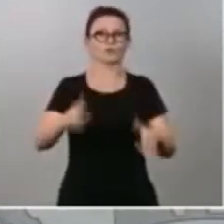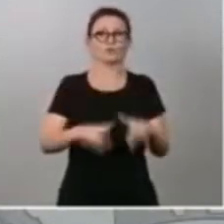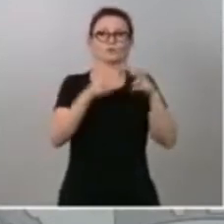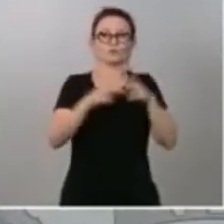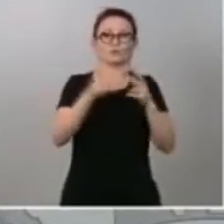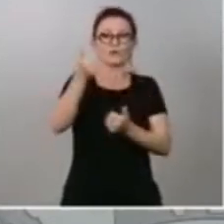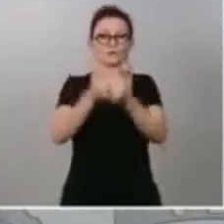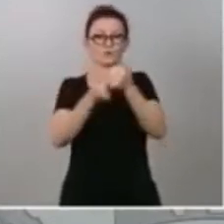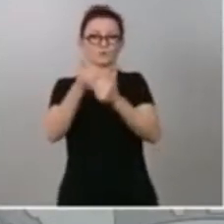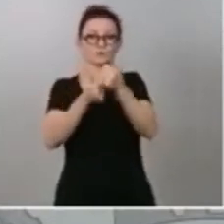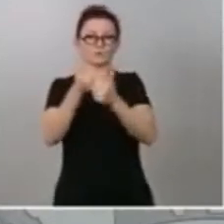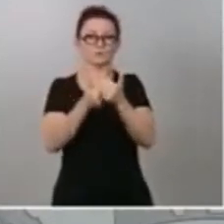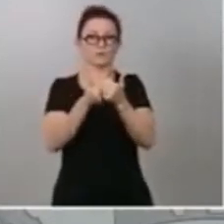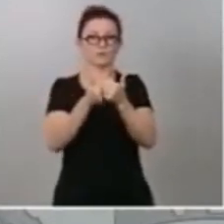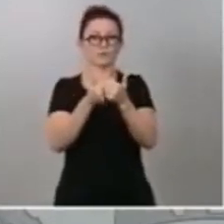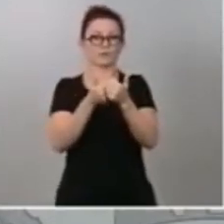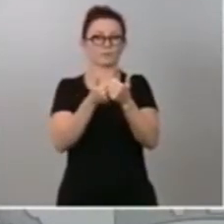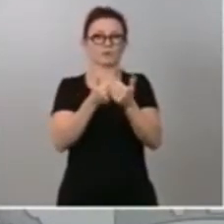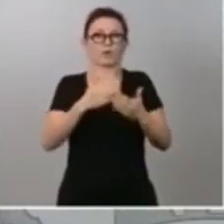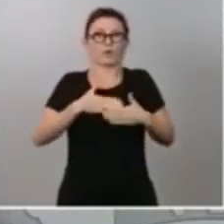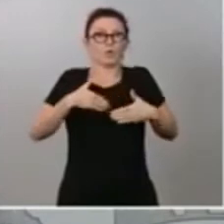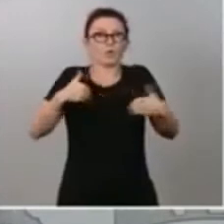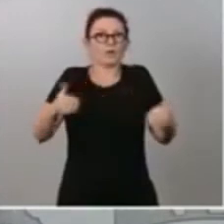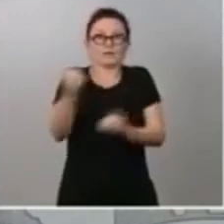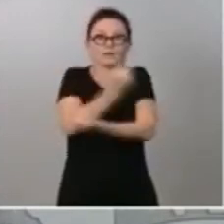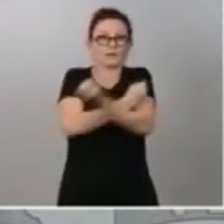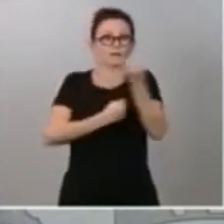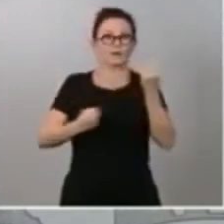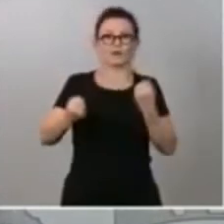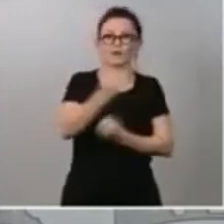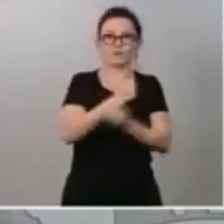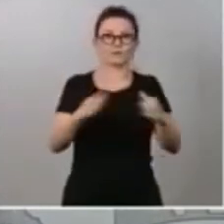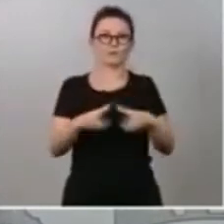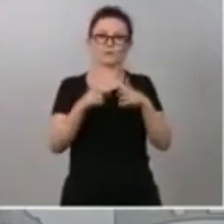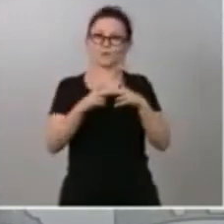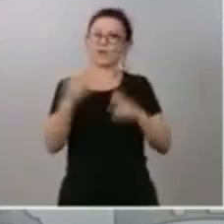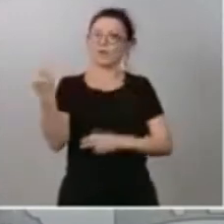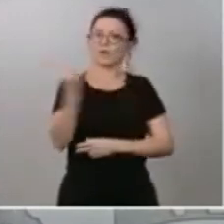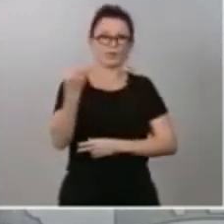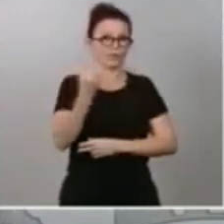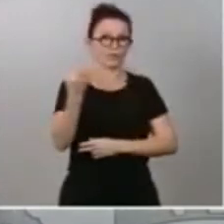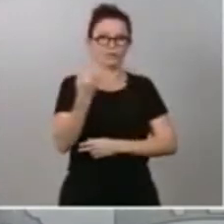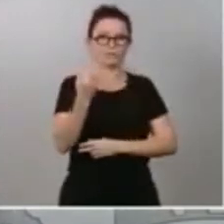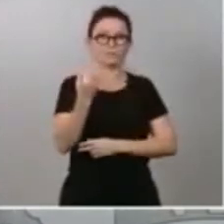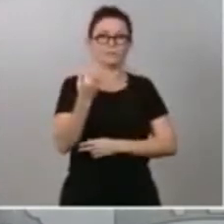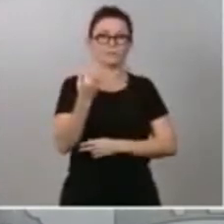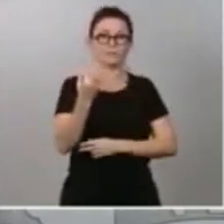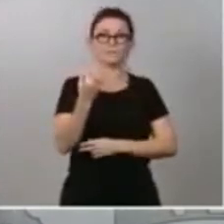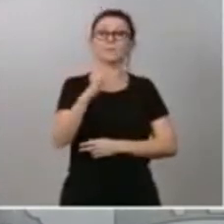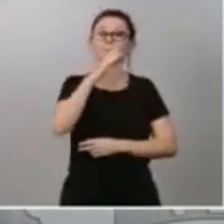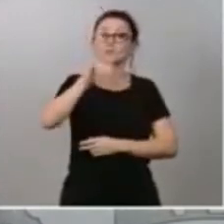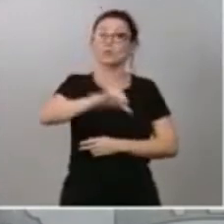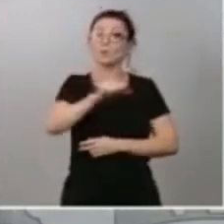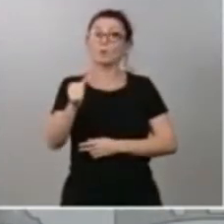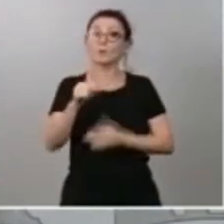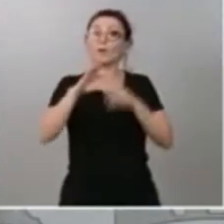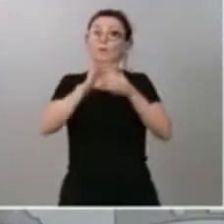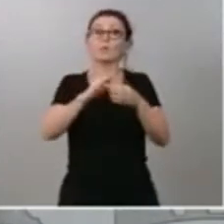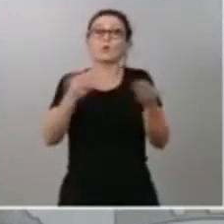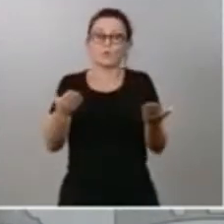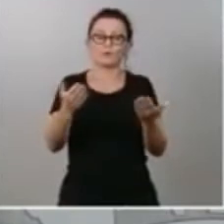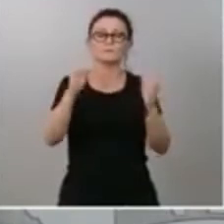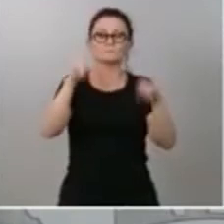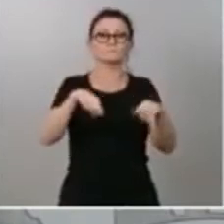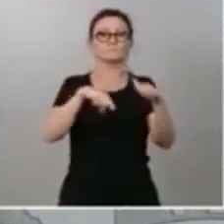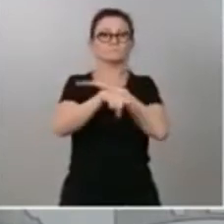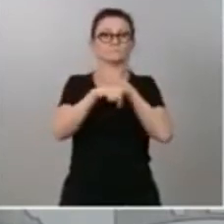de cualquier tipo de economía, de cualquier tipo de sociedad. Y en este sentido, ¿qué hemos aprobado? Pues hemos aprobado, como saben ustedes, la tramitación del anteproyecto